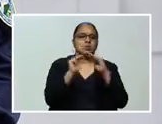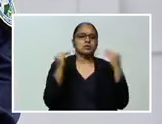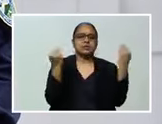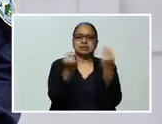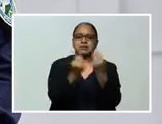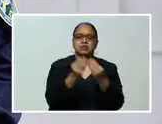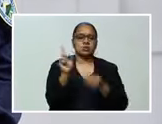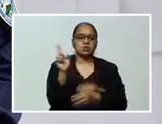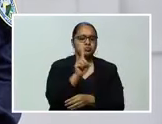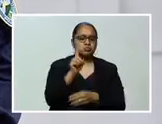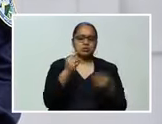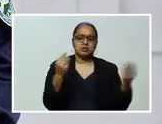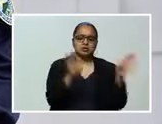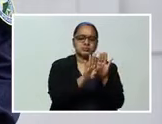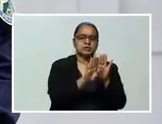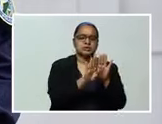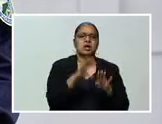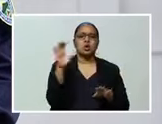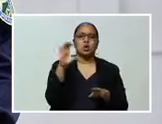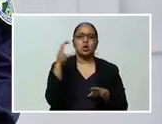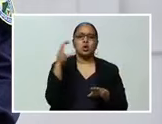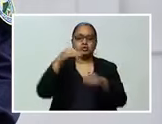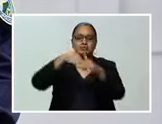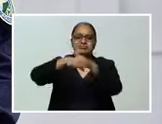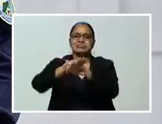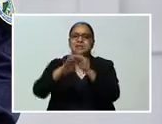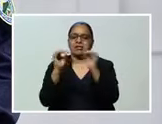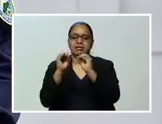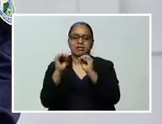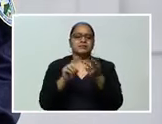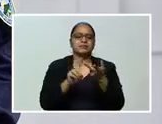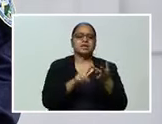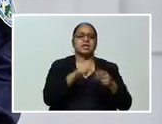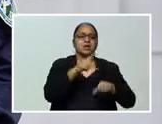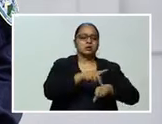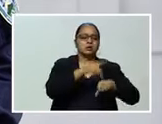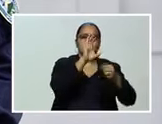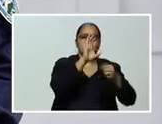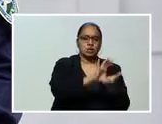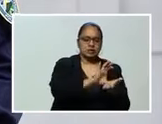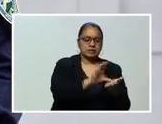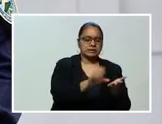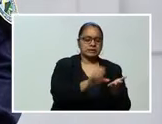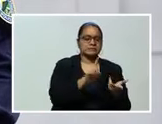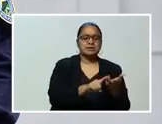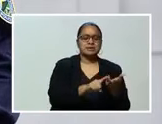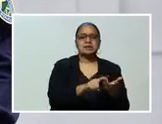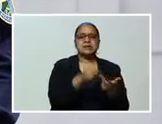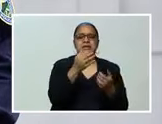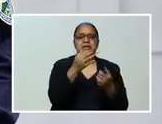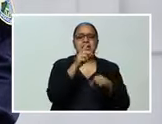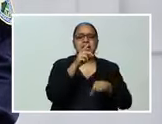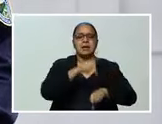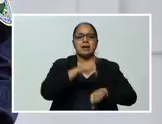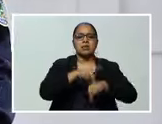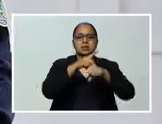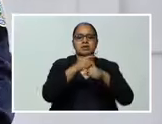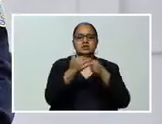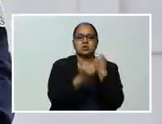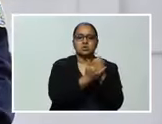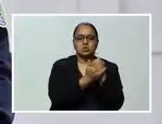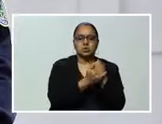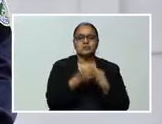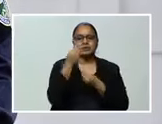de los departamentos de Colón, Cortés Y el municipio del Progreso de Oro La Policía Nacional de Honduras